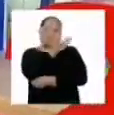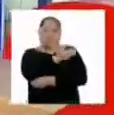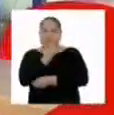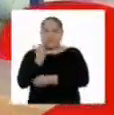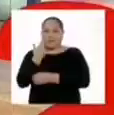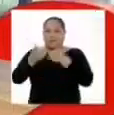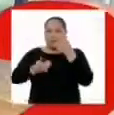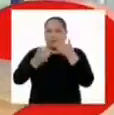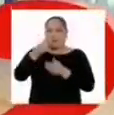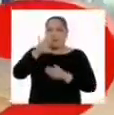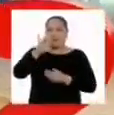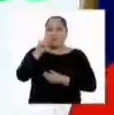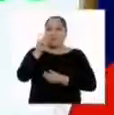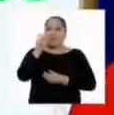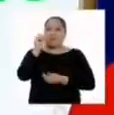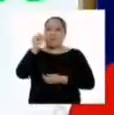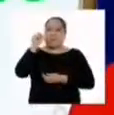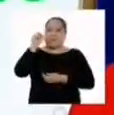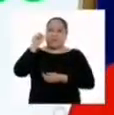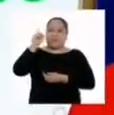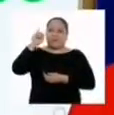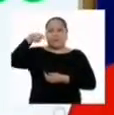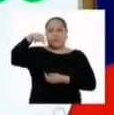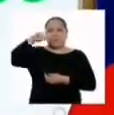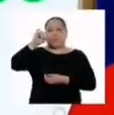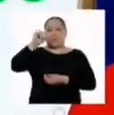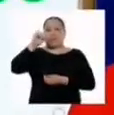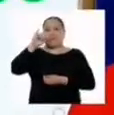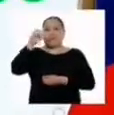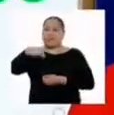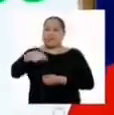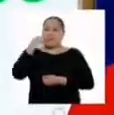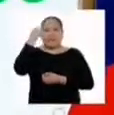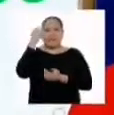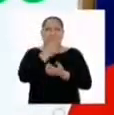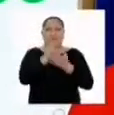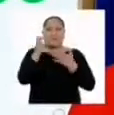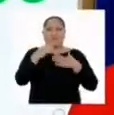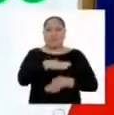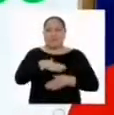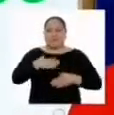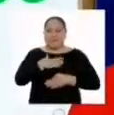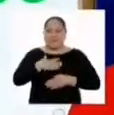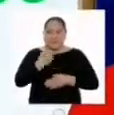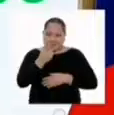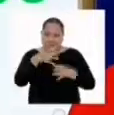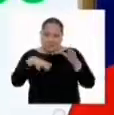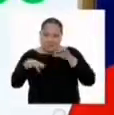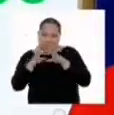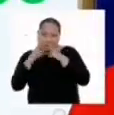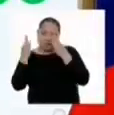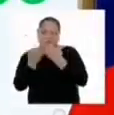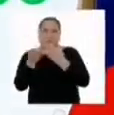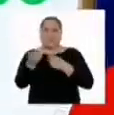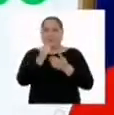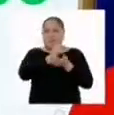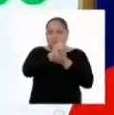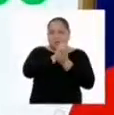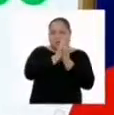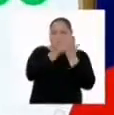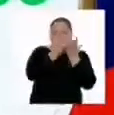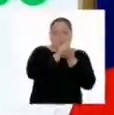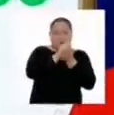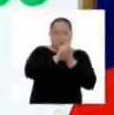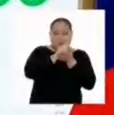mejor el proceso de la fotosíntesis. Yo creo que puede ser un proyecto muy divertido para realizar en familia. Tengan su